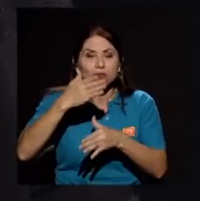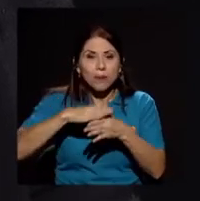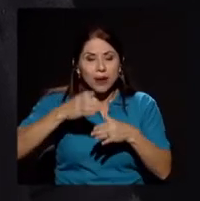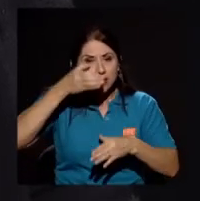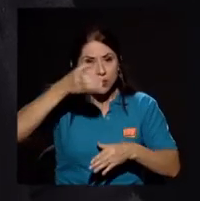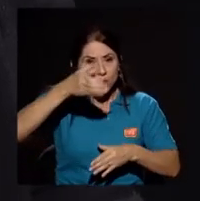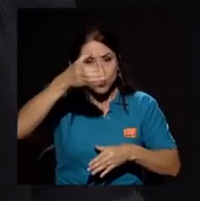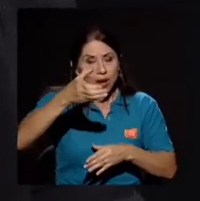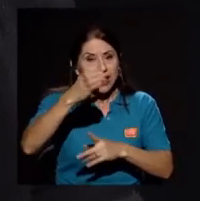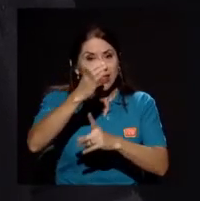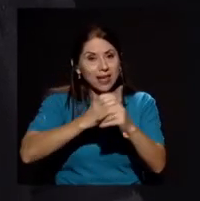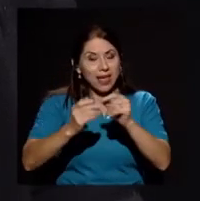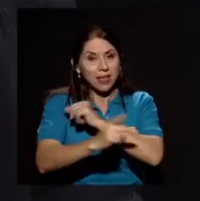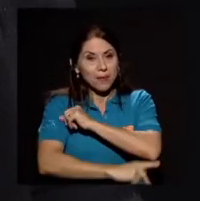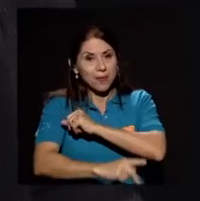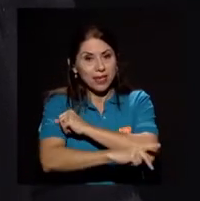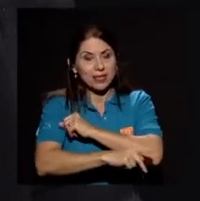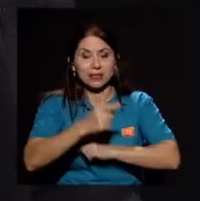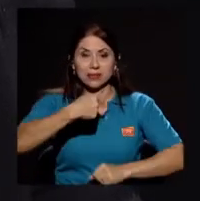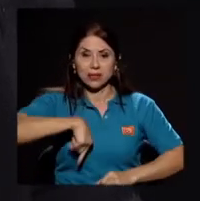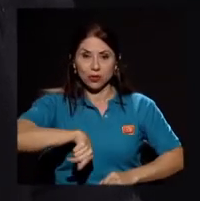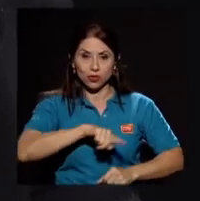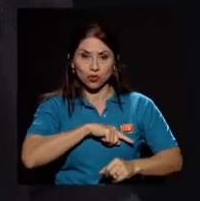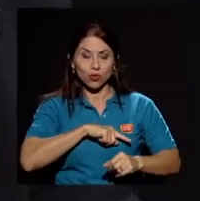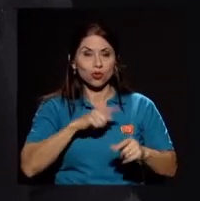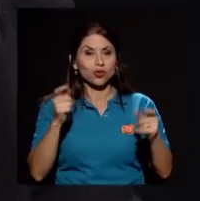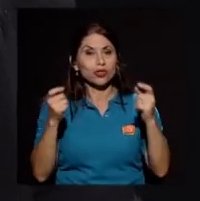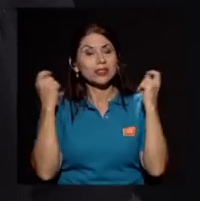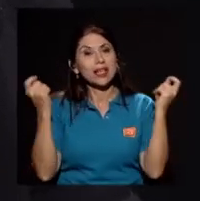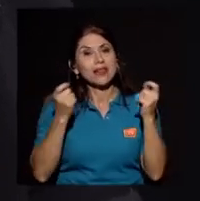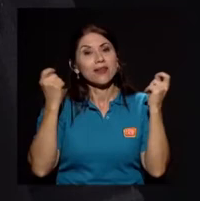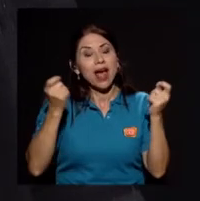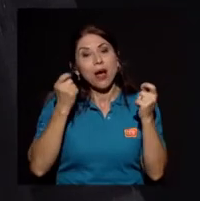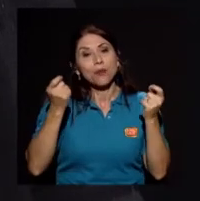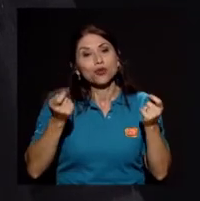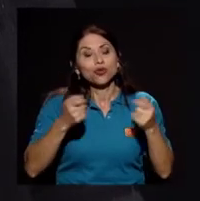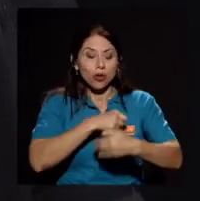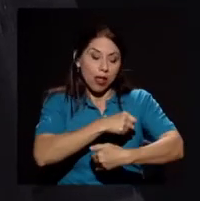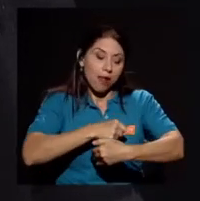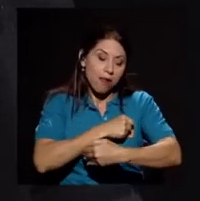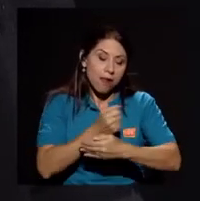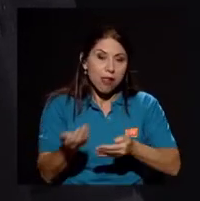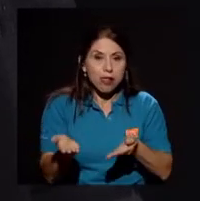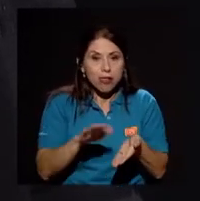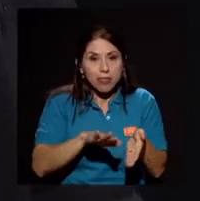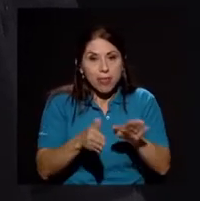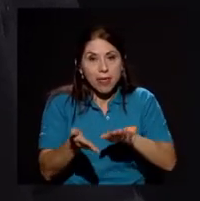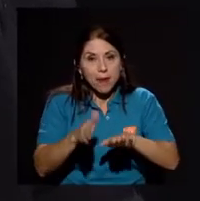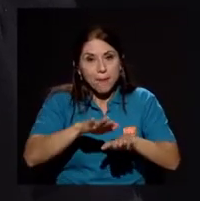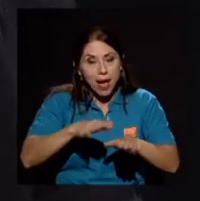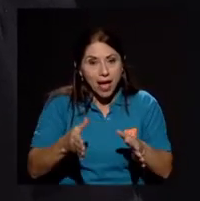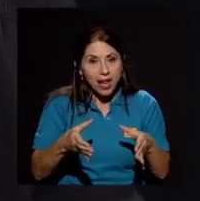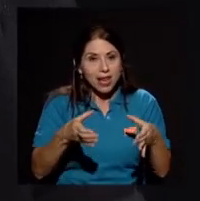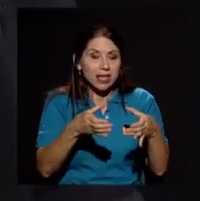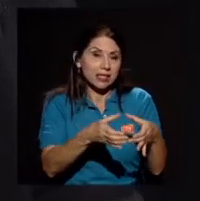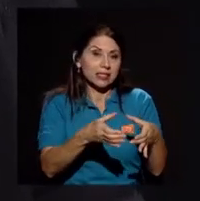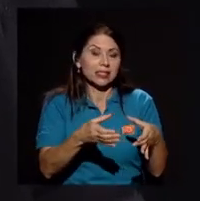cada localidad nosotros celebramos haciendo nuestros tamales comiendo nuestras comidas